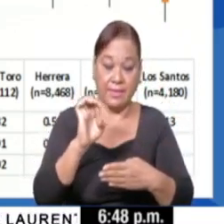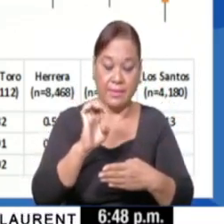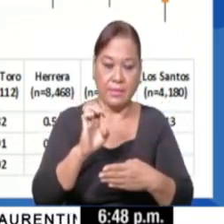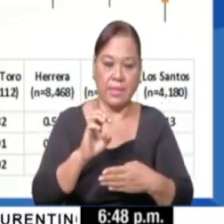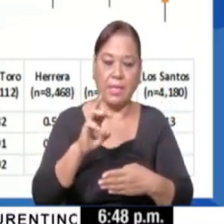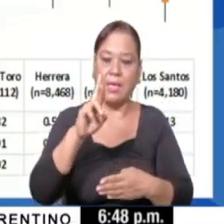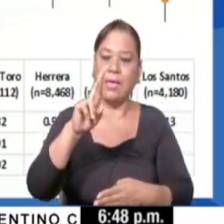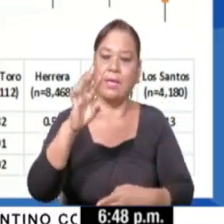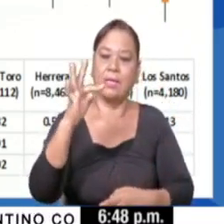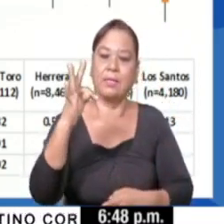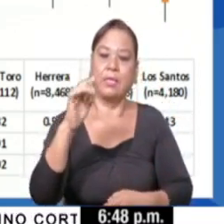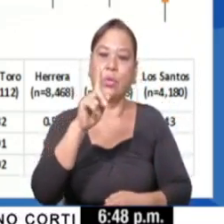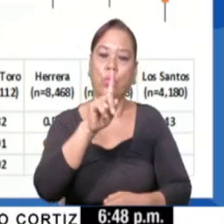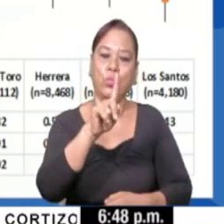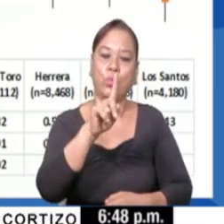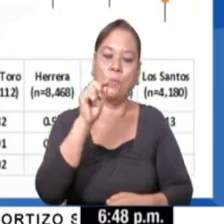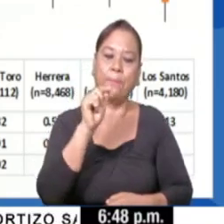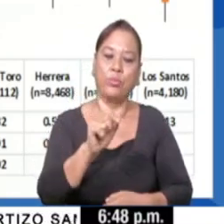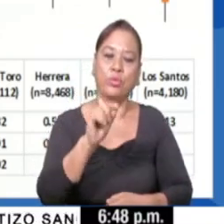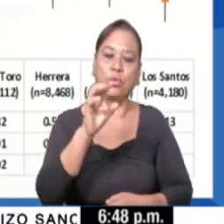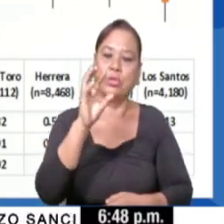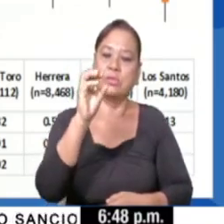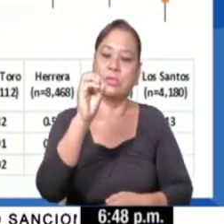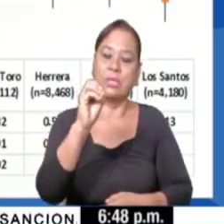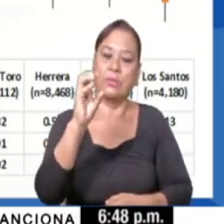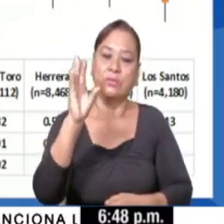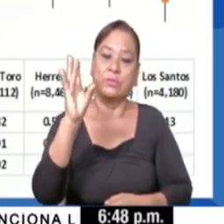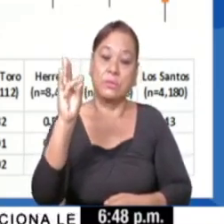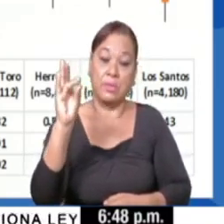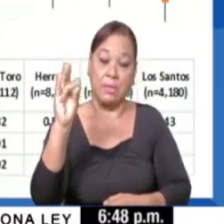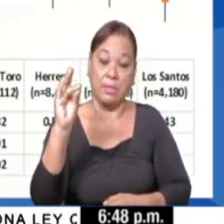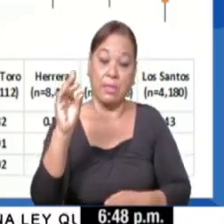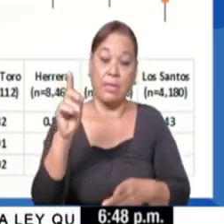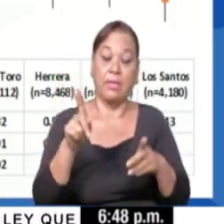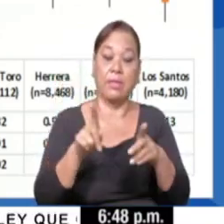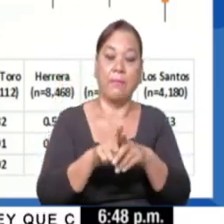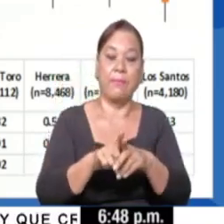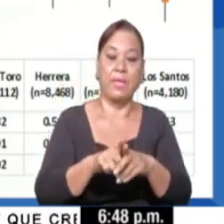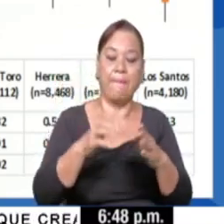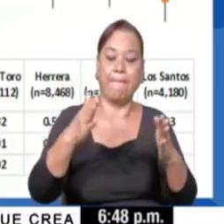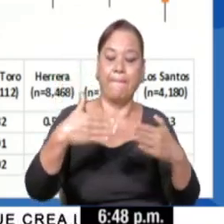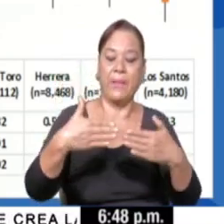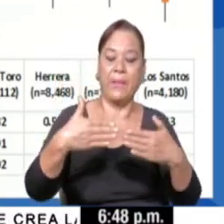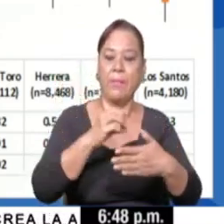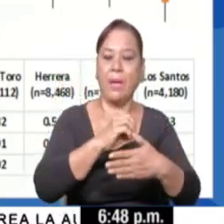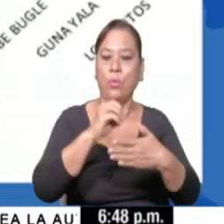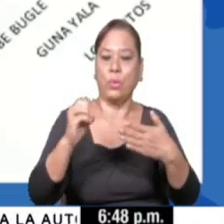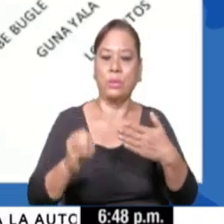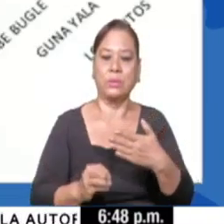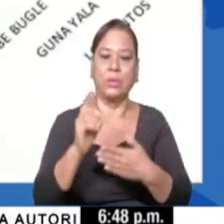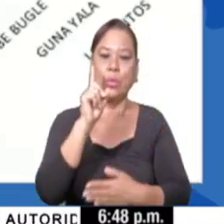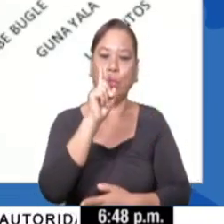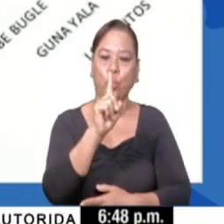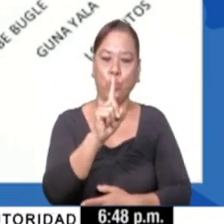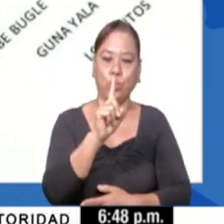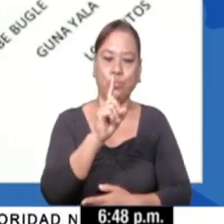1.07 y vemos como la región de Panamá Metro y Panamá Oeste con 1 en este sentido.